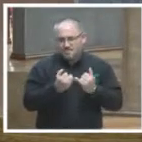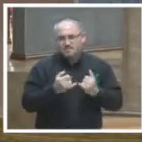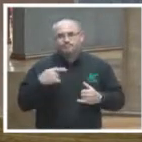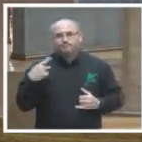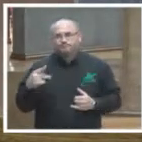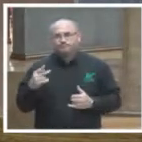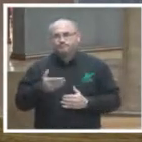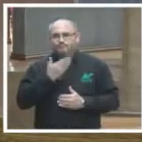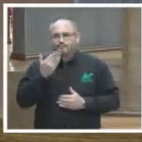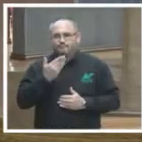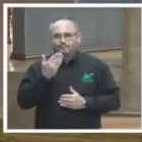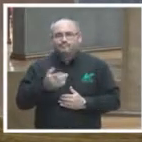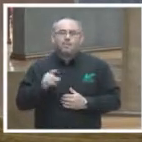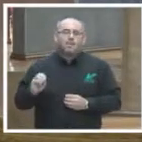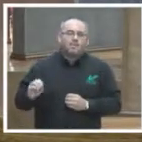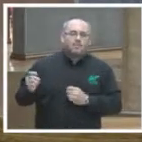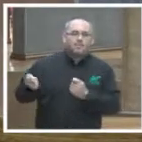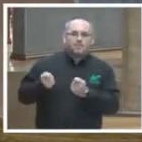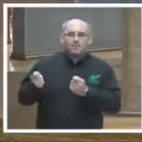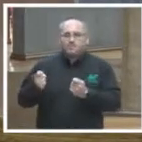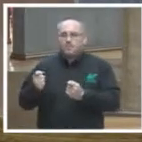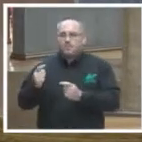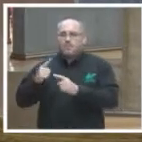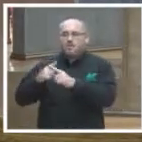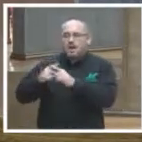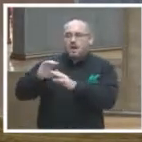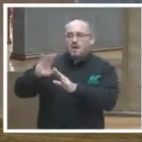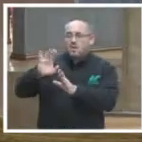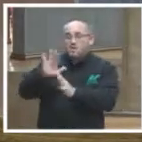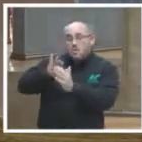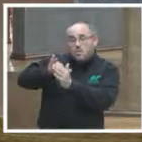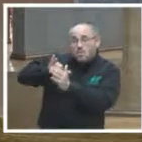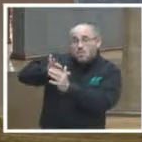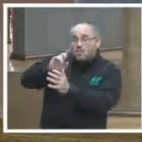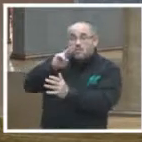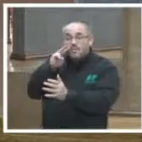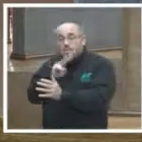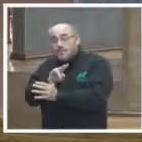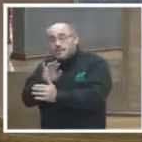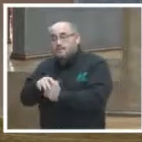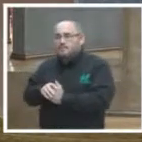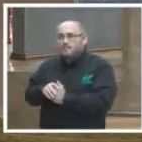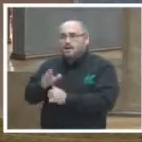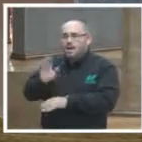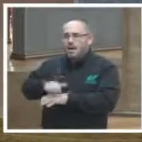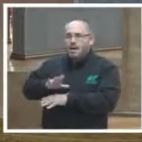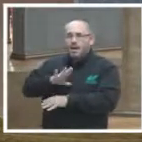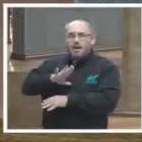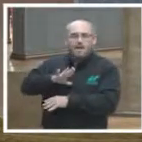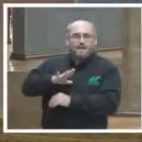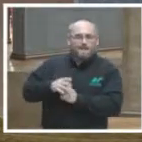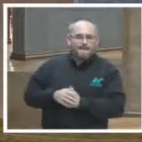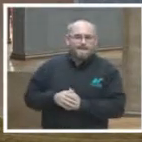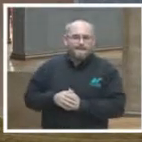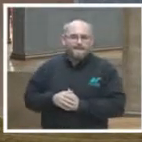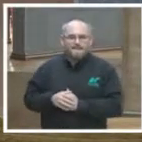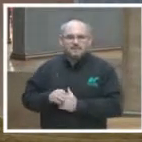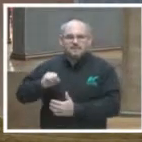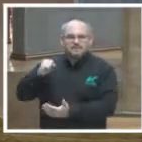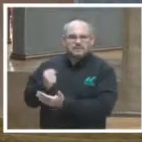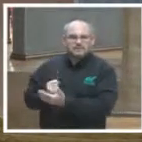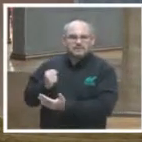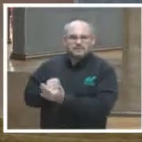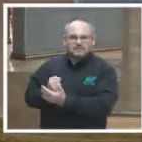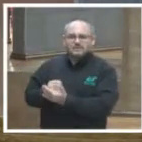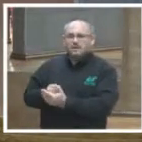su control la censura hay digamos mucho más autoritarismo en la